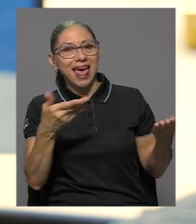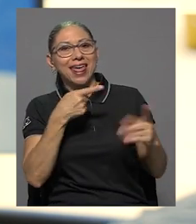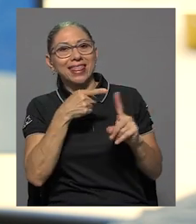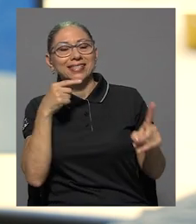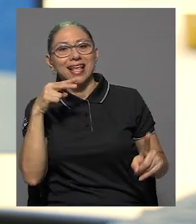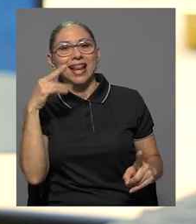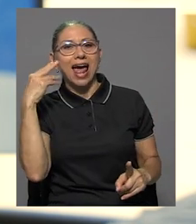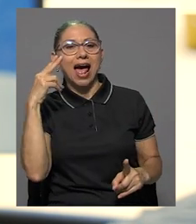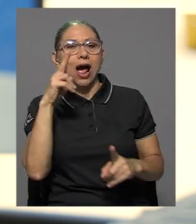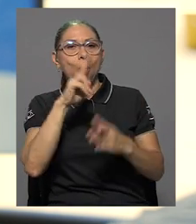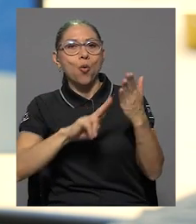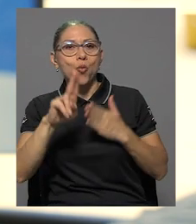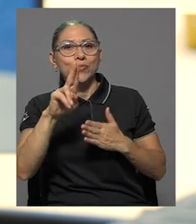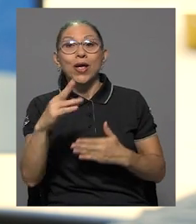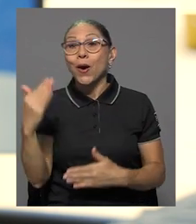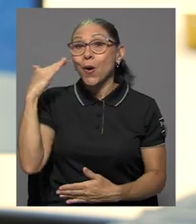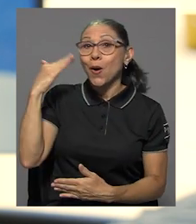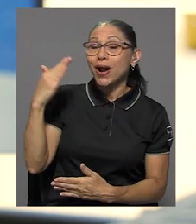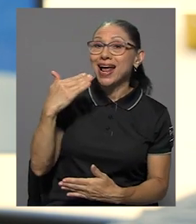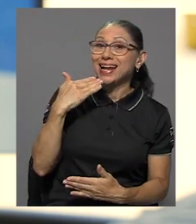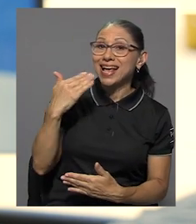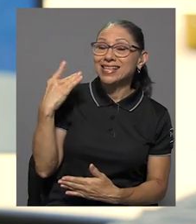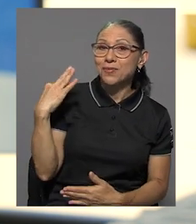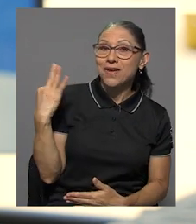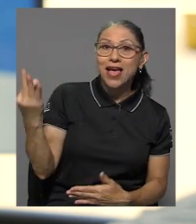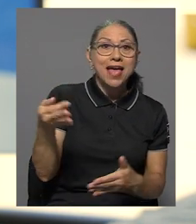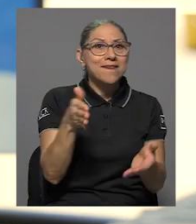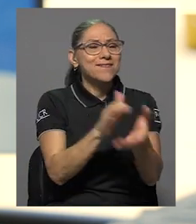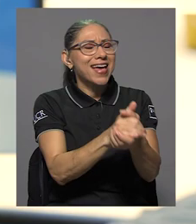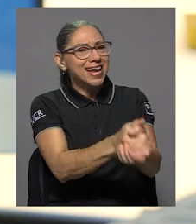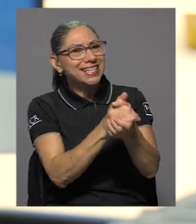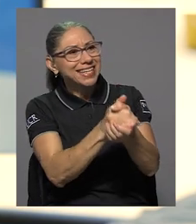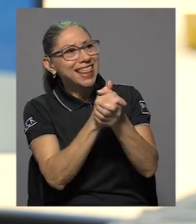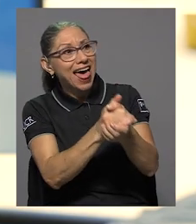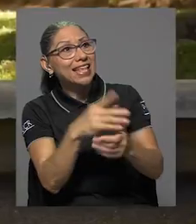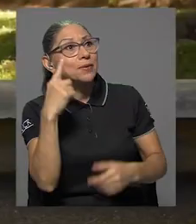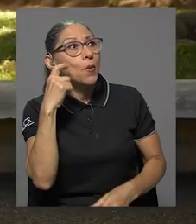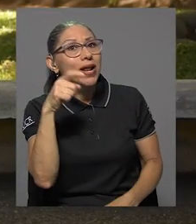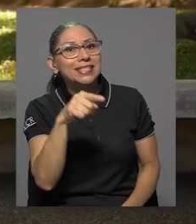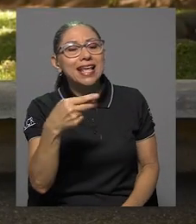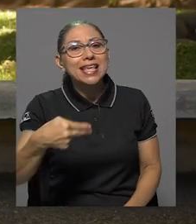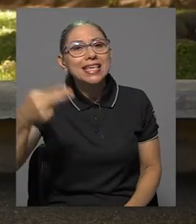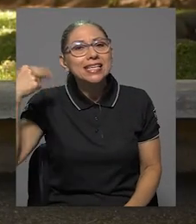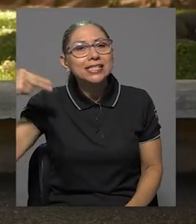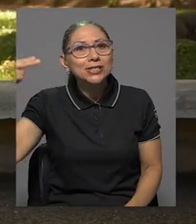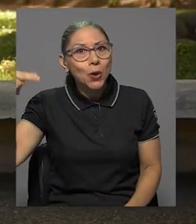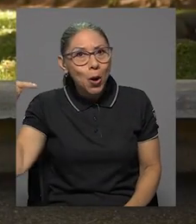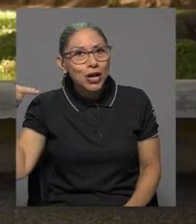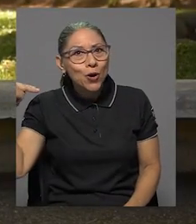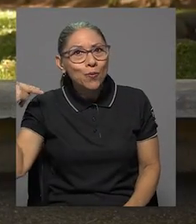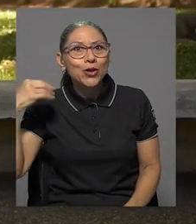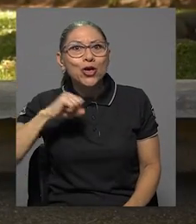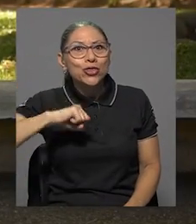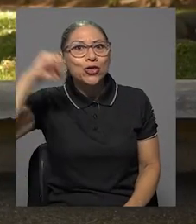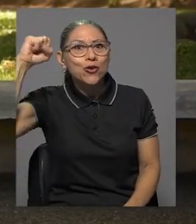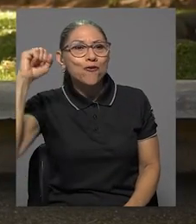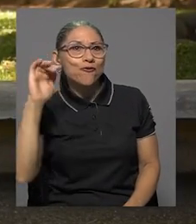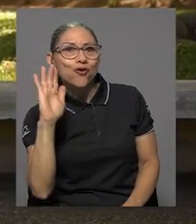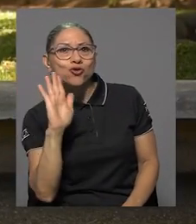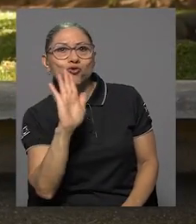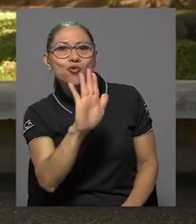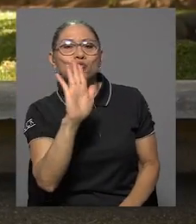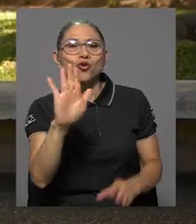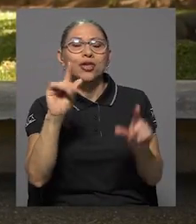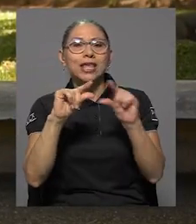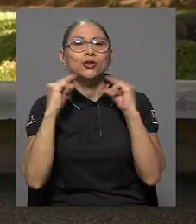bienvenida a Desde la U. Hola, muchísimas gracias por la invitación, es todo un gusto estar felicidades por este histórico, porque es histórico, triunfo